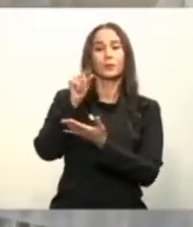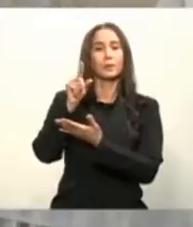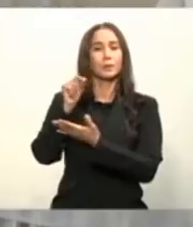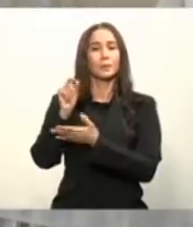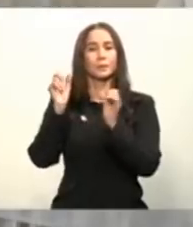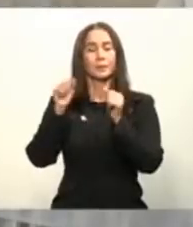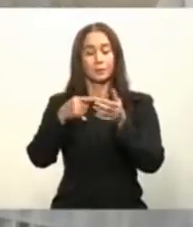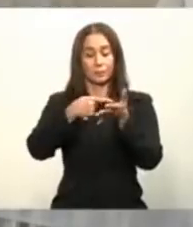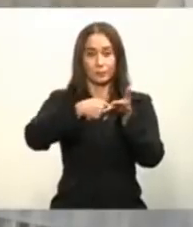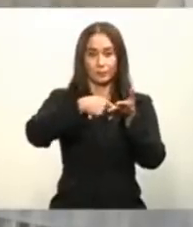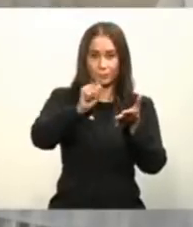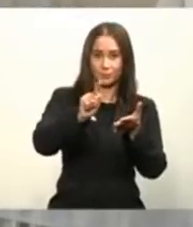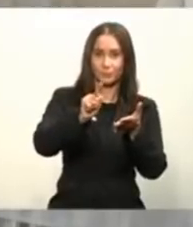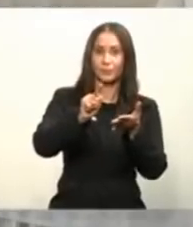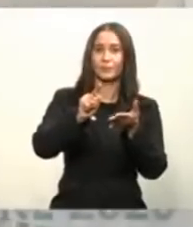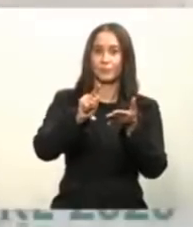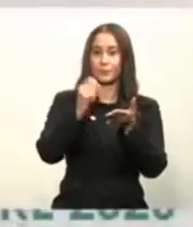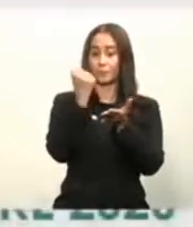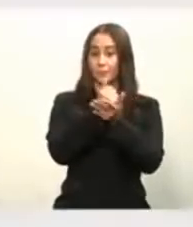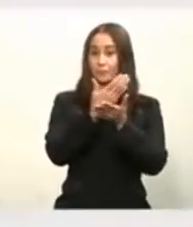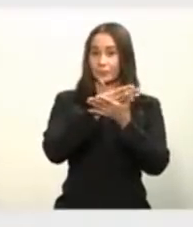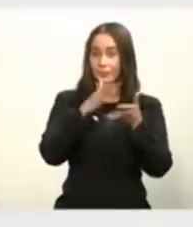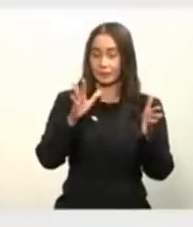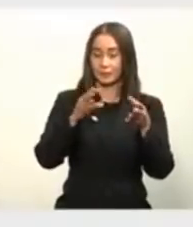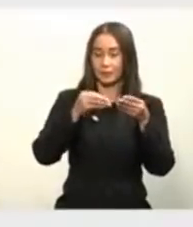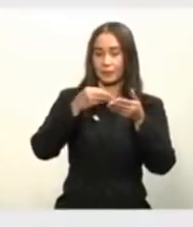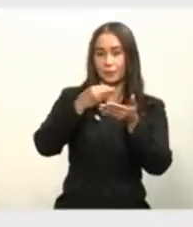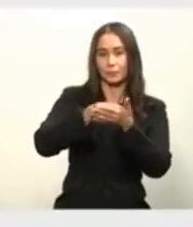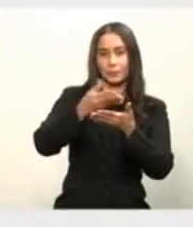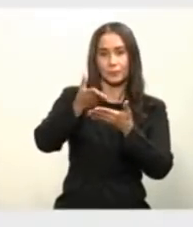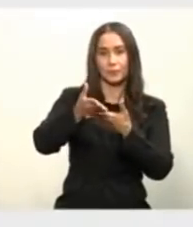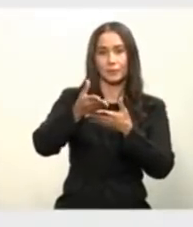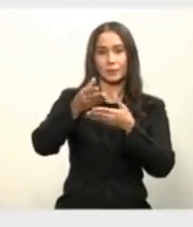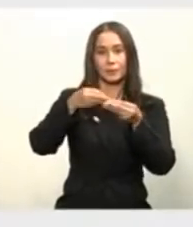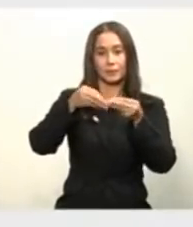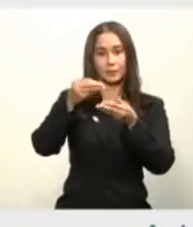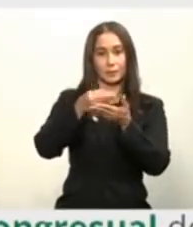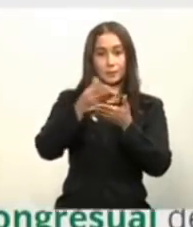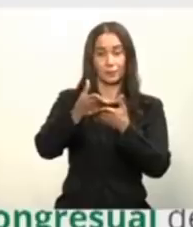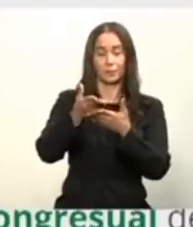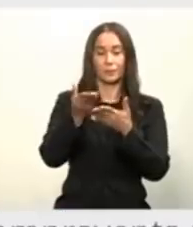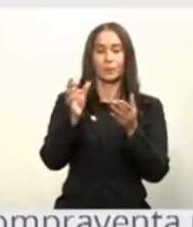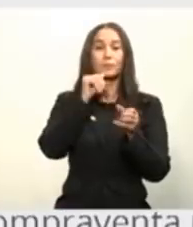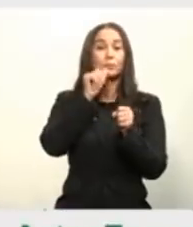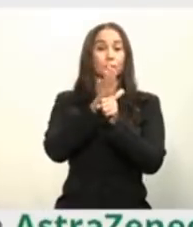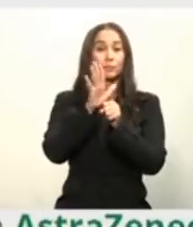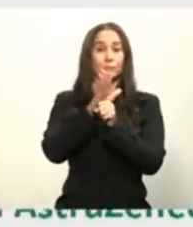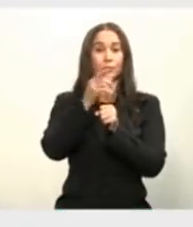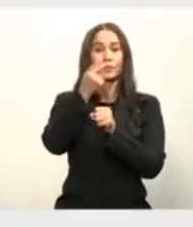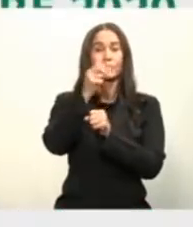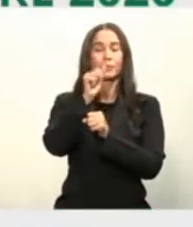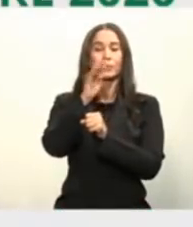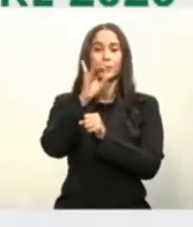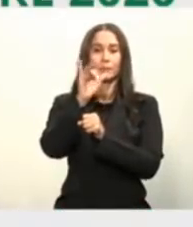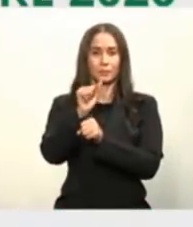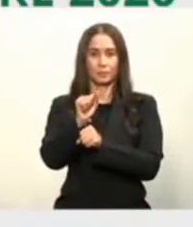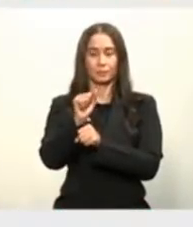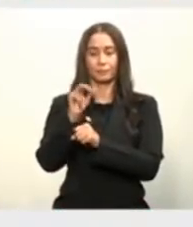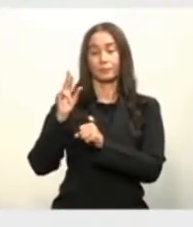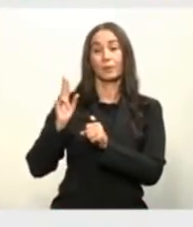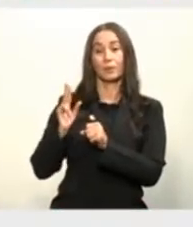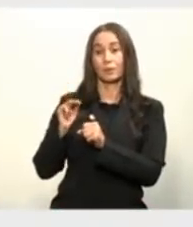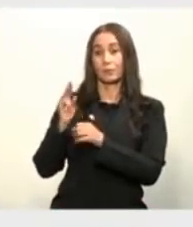aprobación congresual del arreglo de compra comprometida con Gavi Alliance. En noviembre del